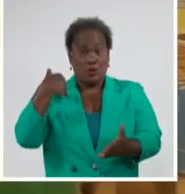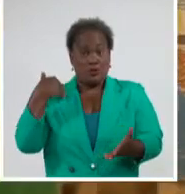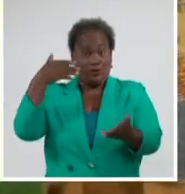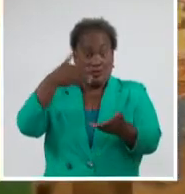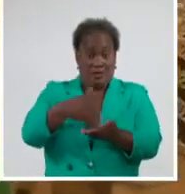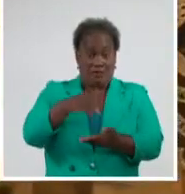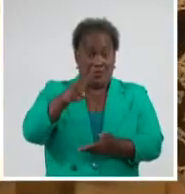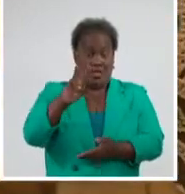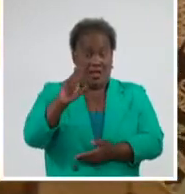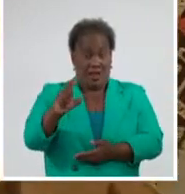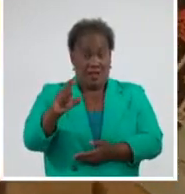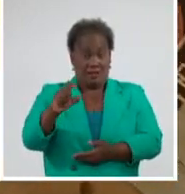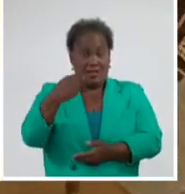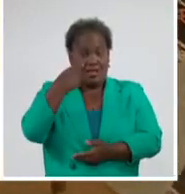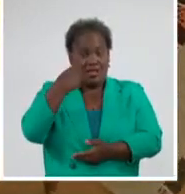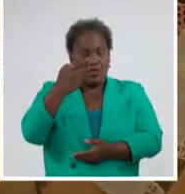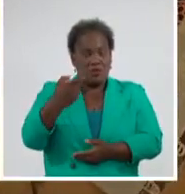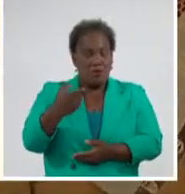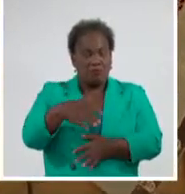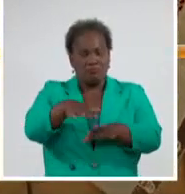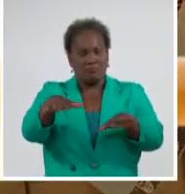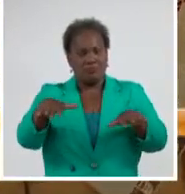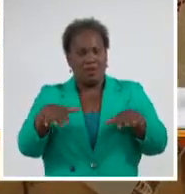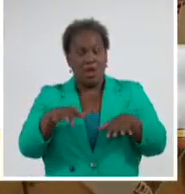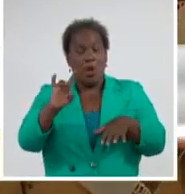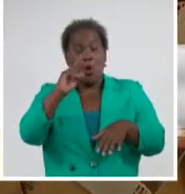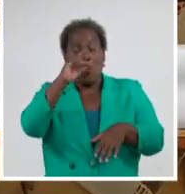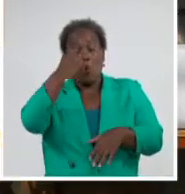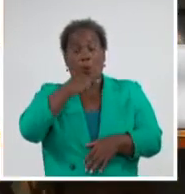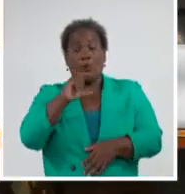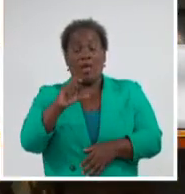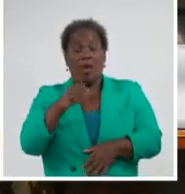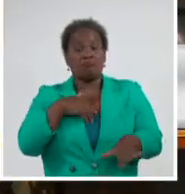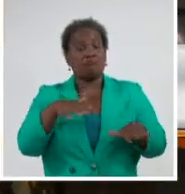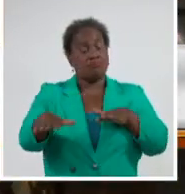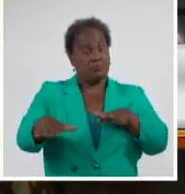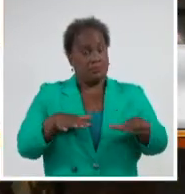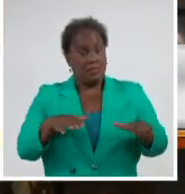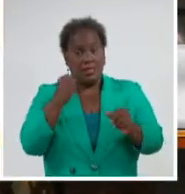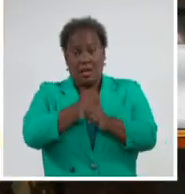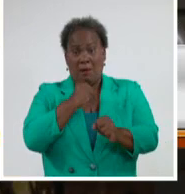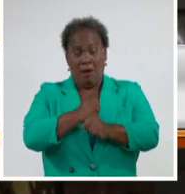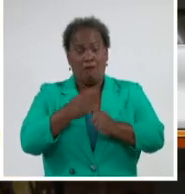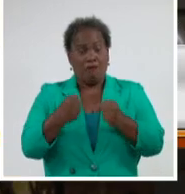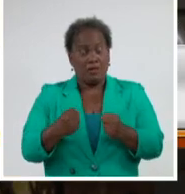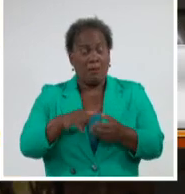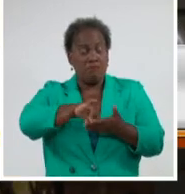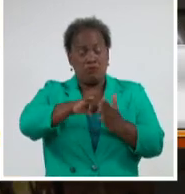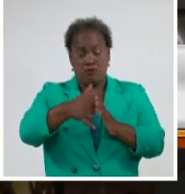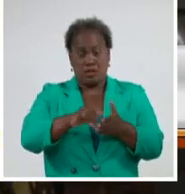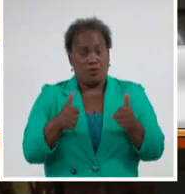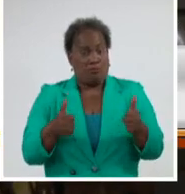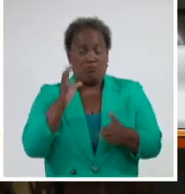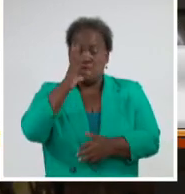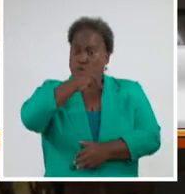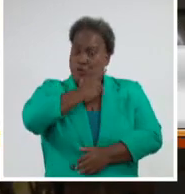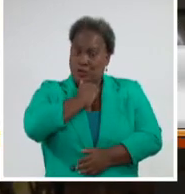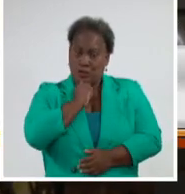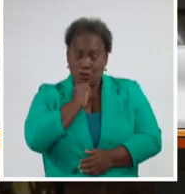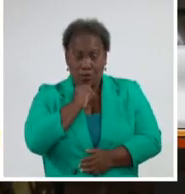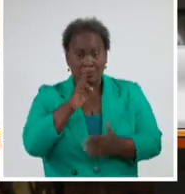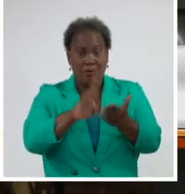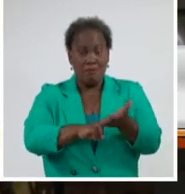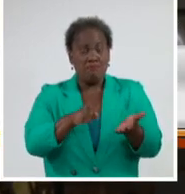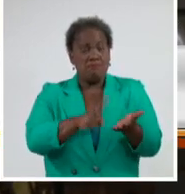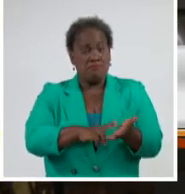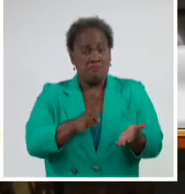encontré un terreno fértil. La unidad de aquí ha sido muy activa, con proyectos interesantísimos, con una membresía,